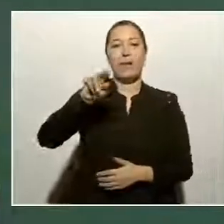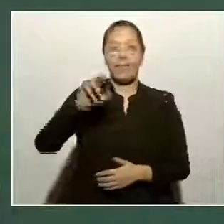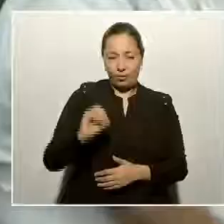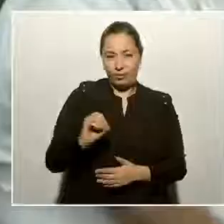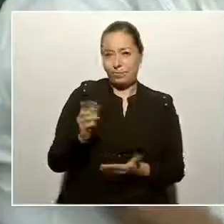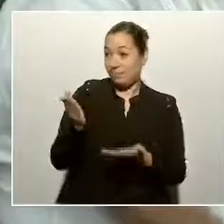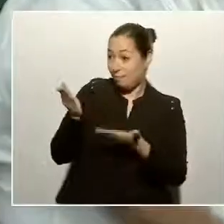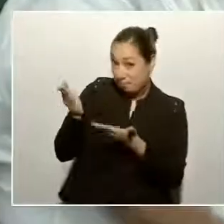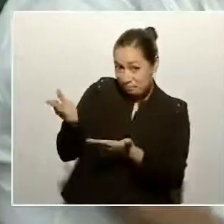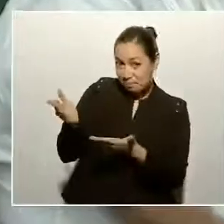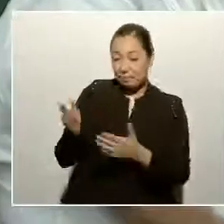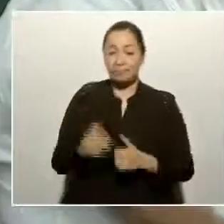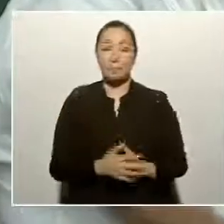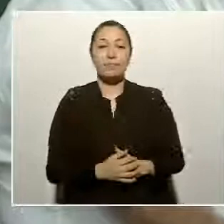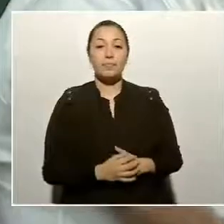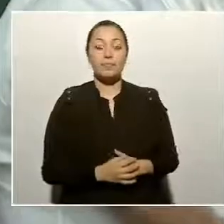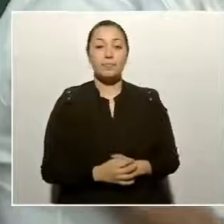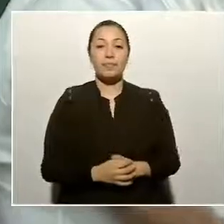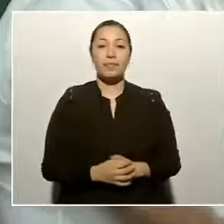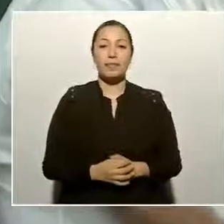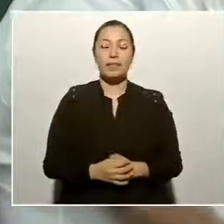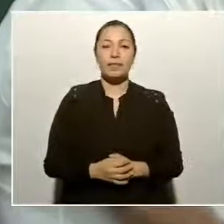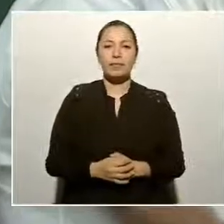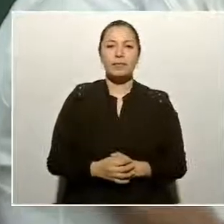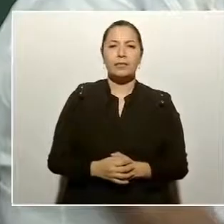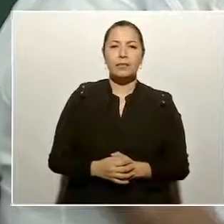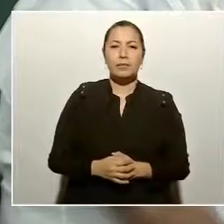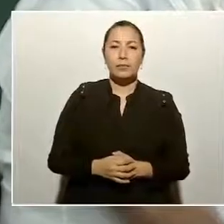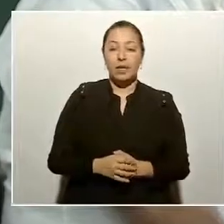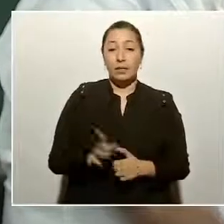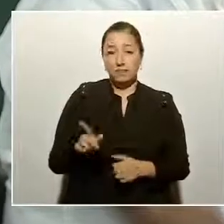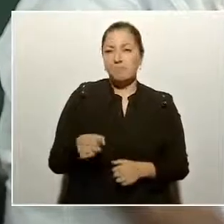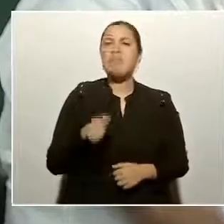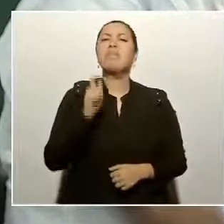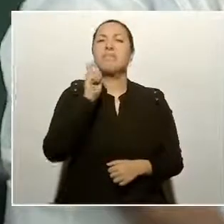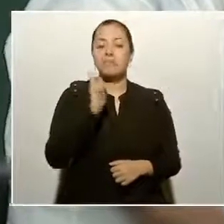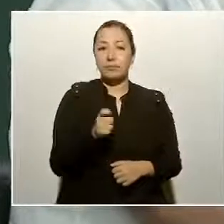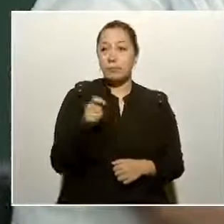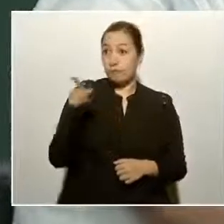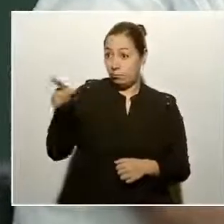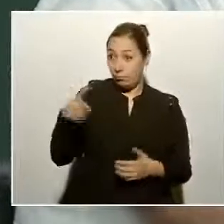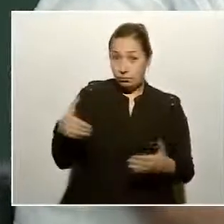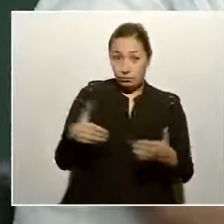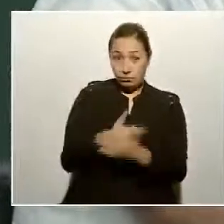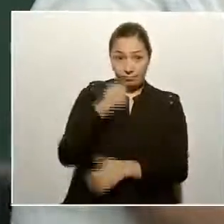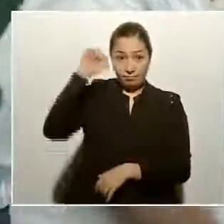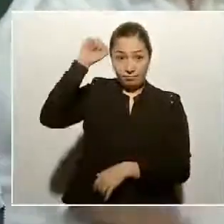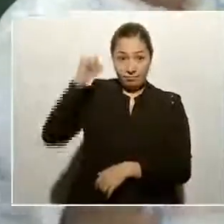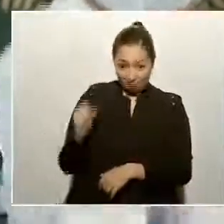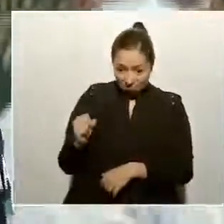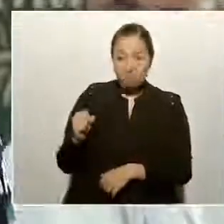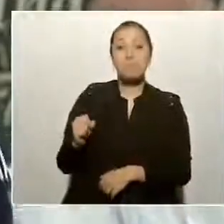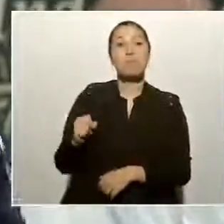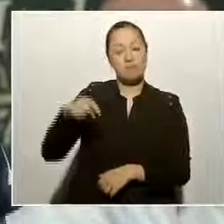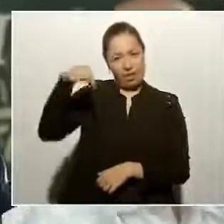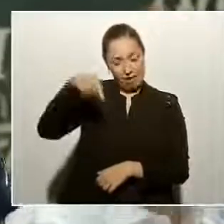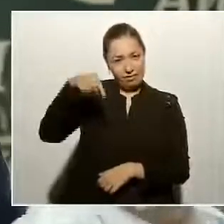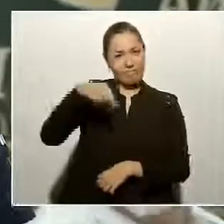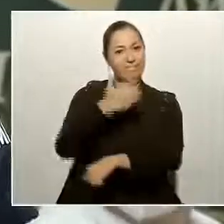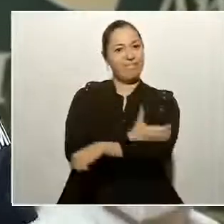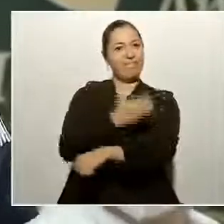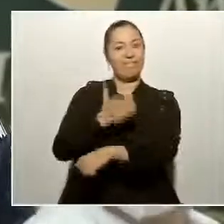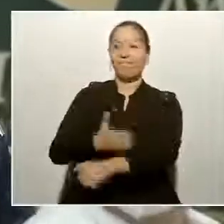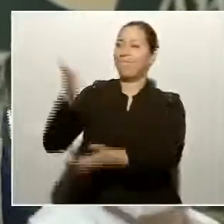Aramburo, que es originario de Sinaloa, que está aquí con